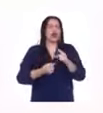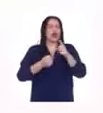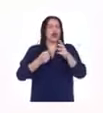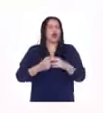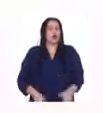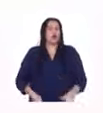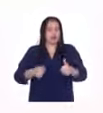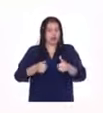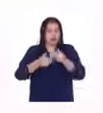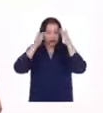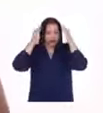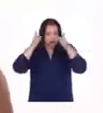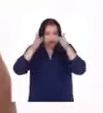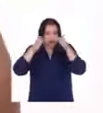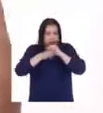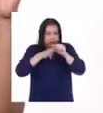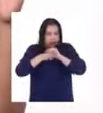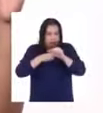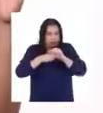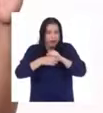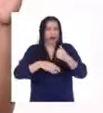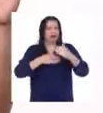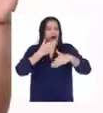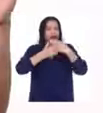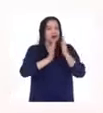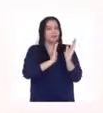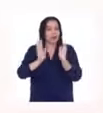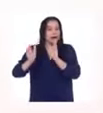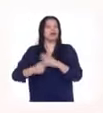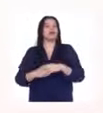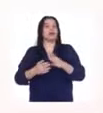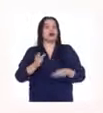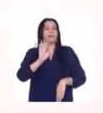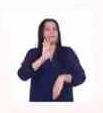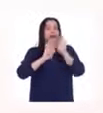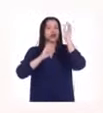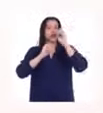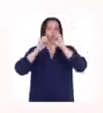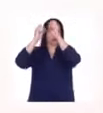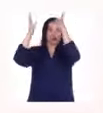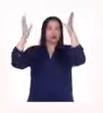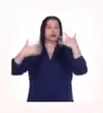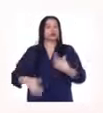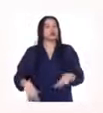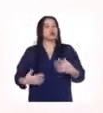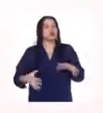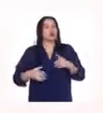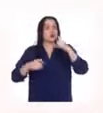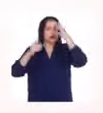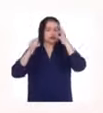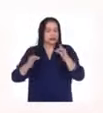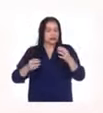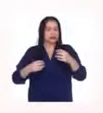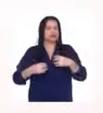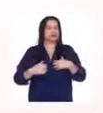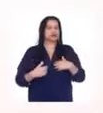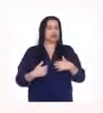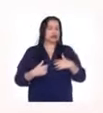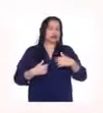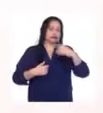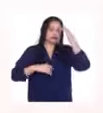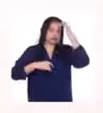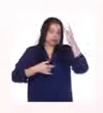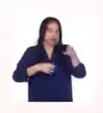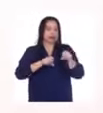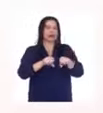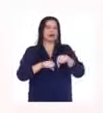la fue preparando para el más grande reto que tuvo, enfrentarse a una lesión y una derrota, que